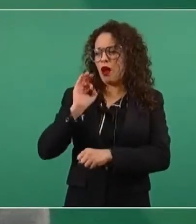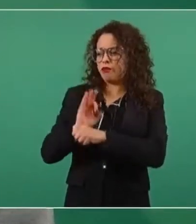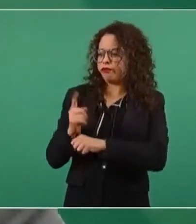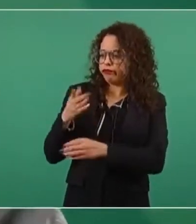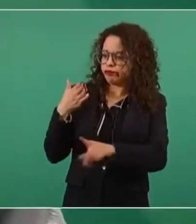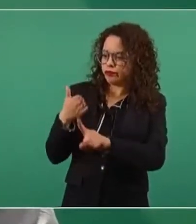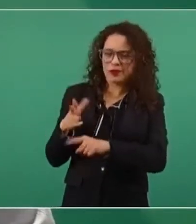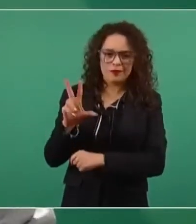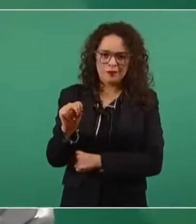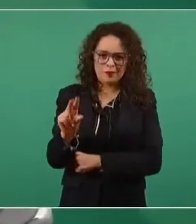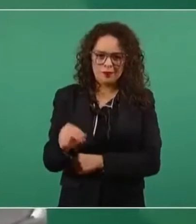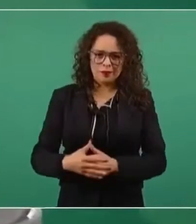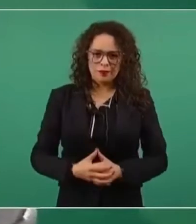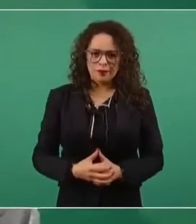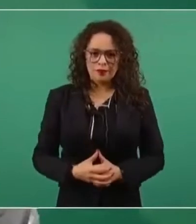cuando hay